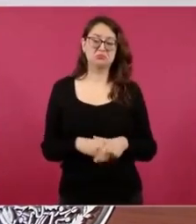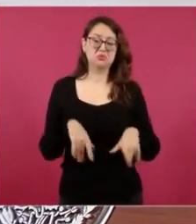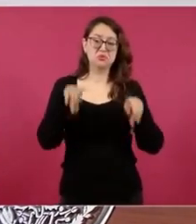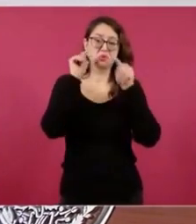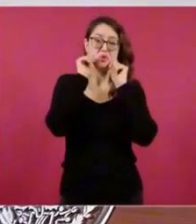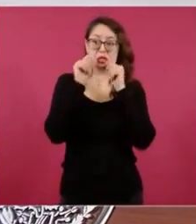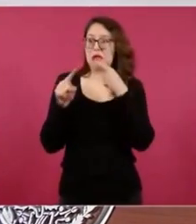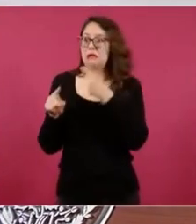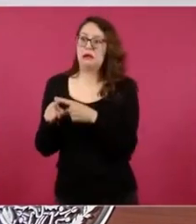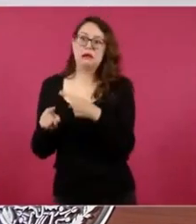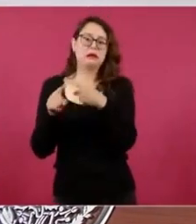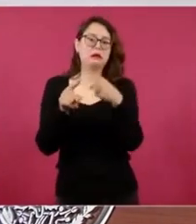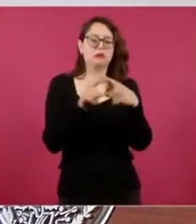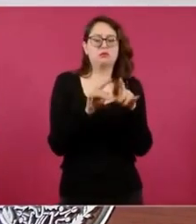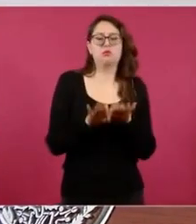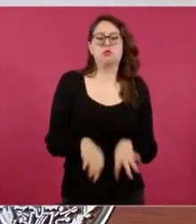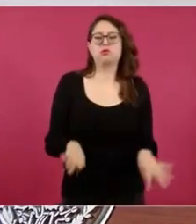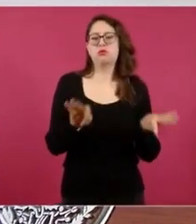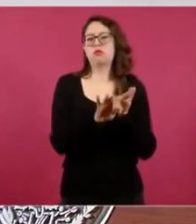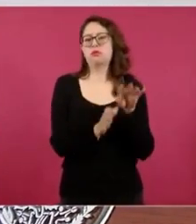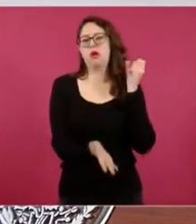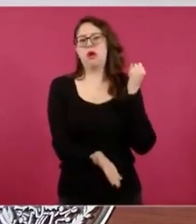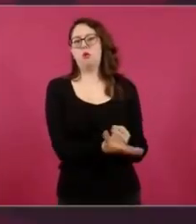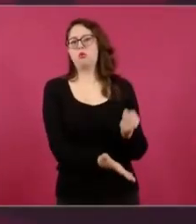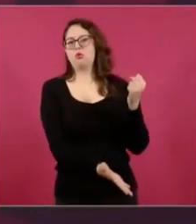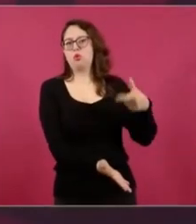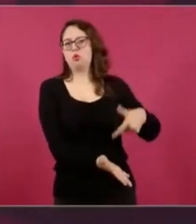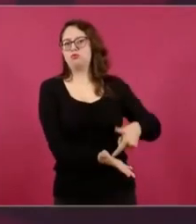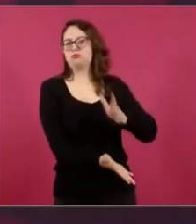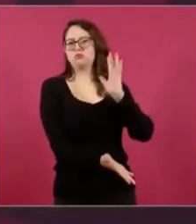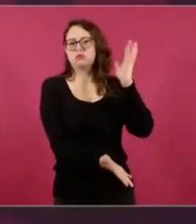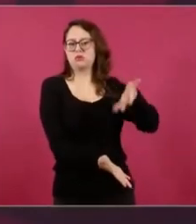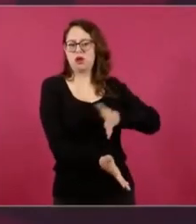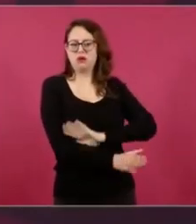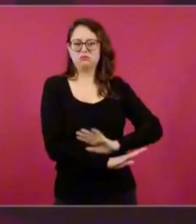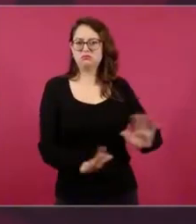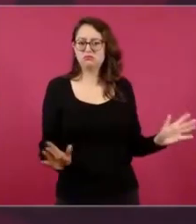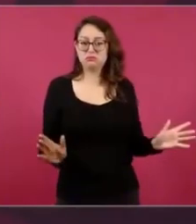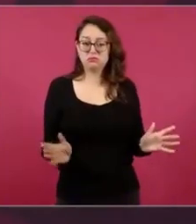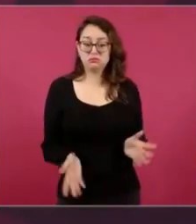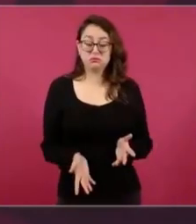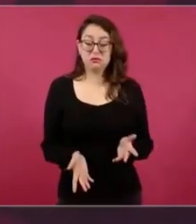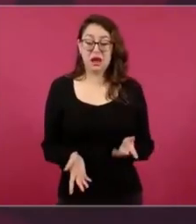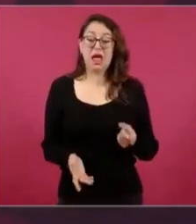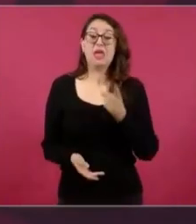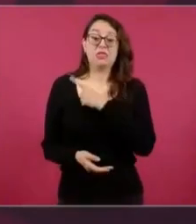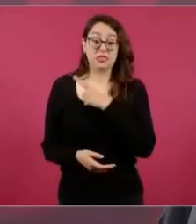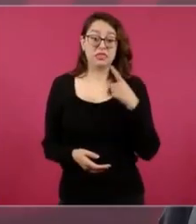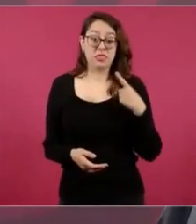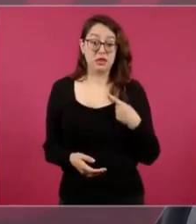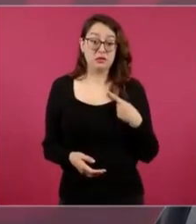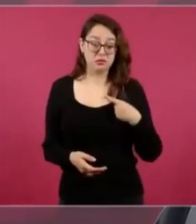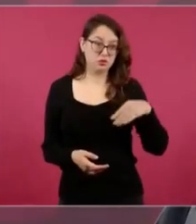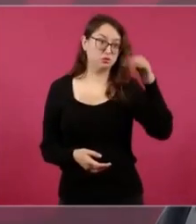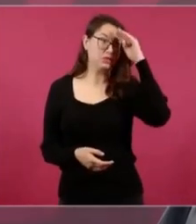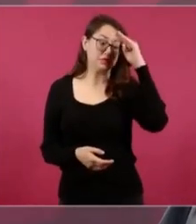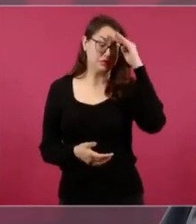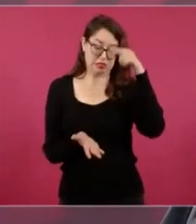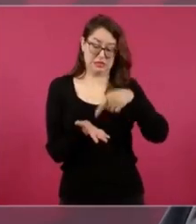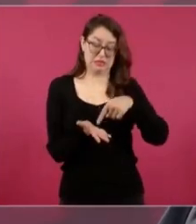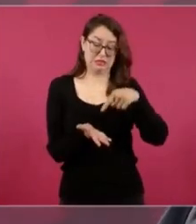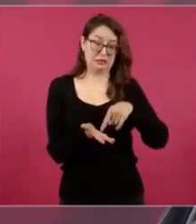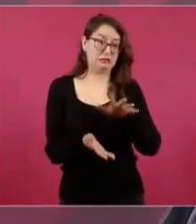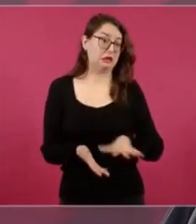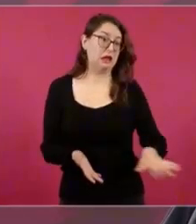hay que ver el beneficio que va a